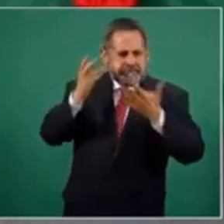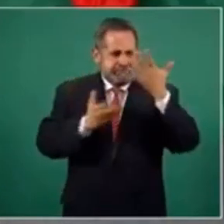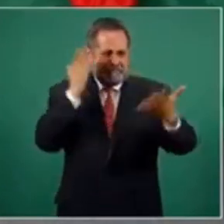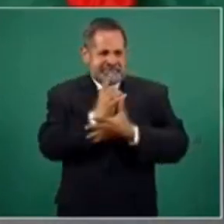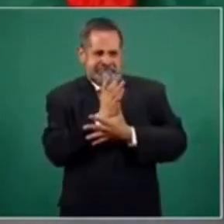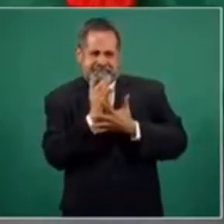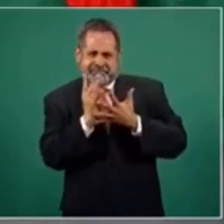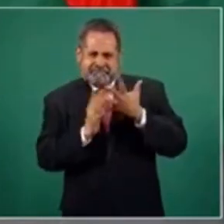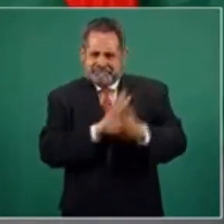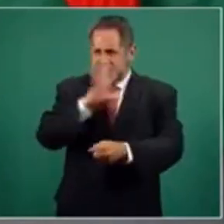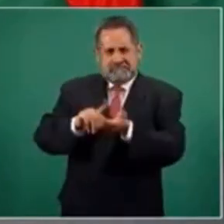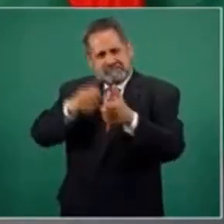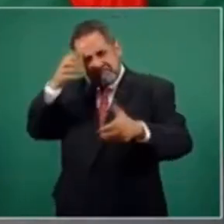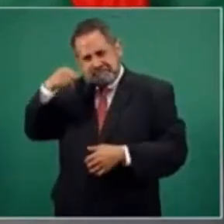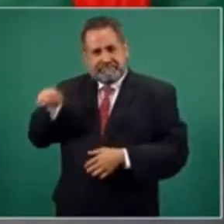-Gatell.